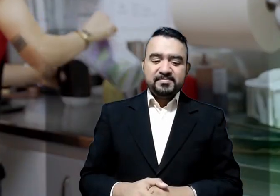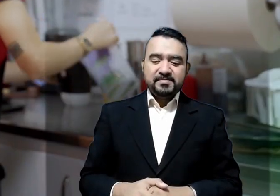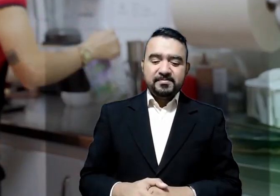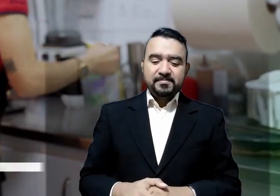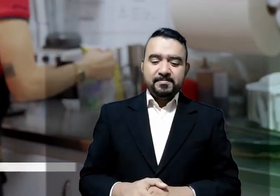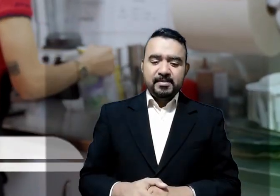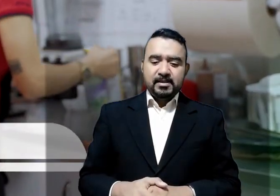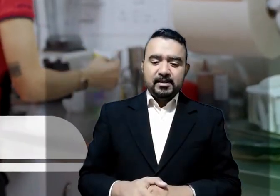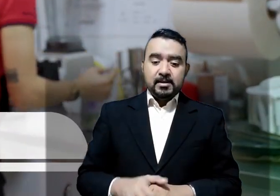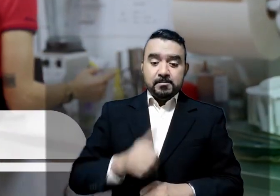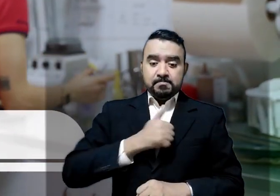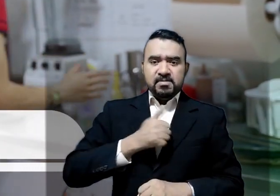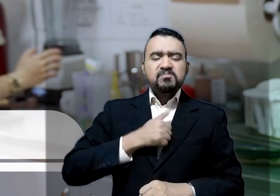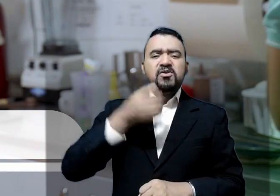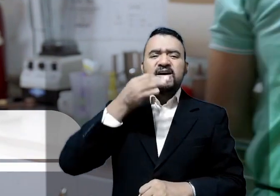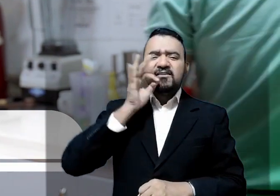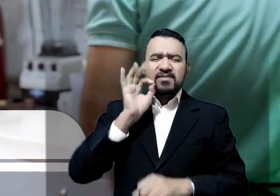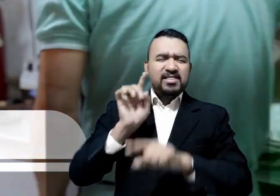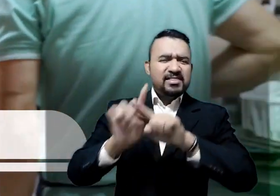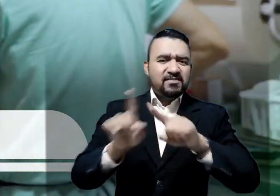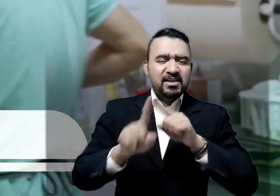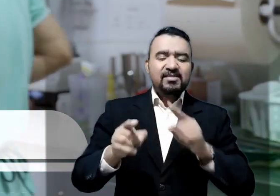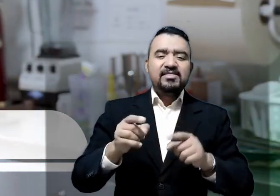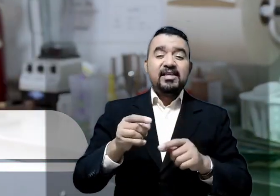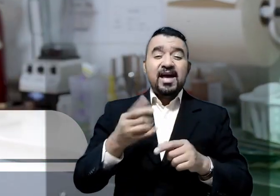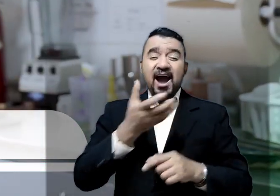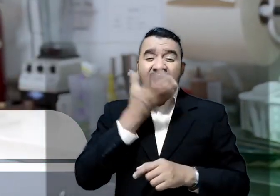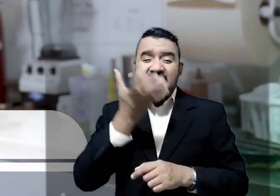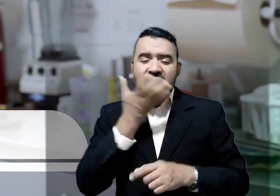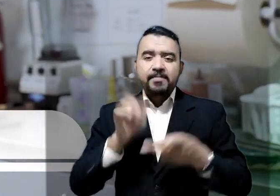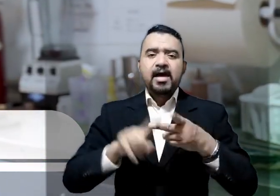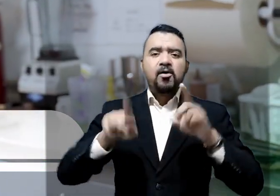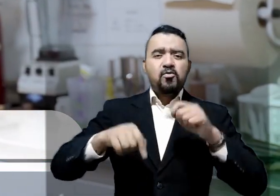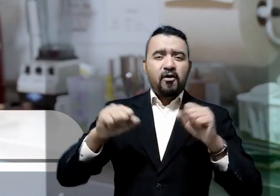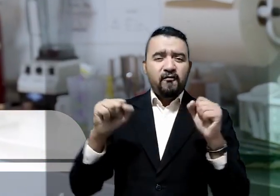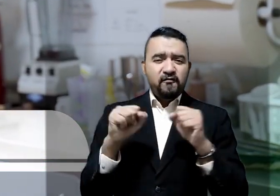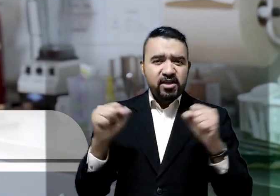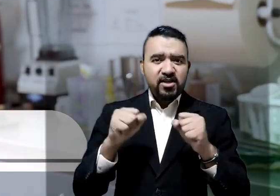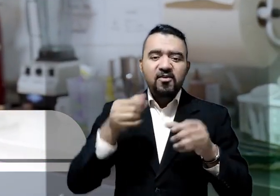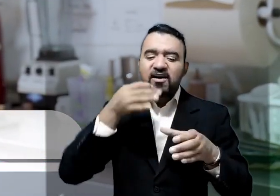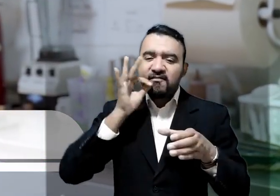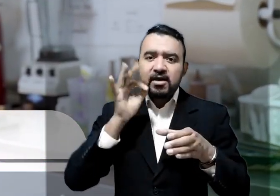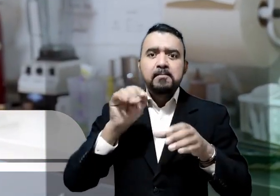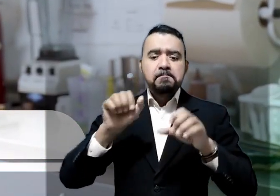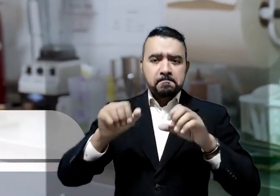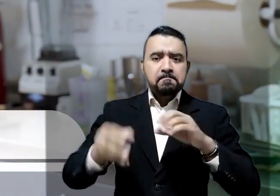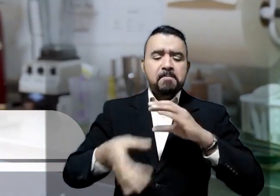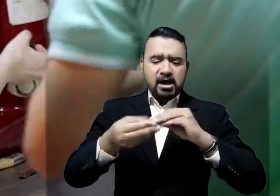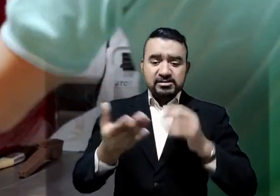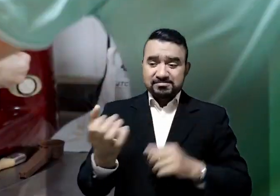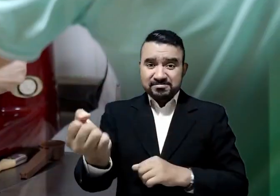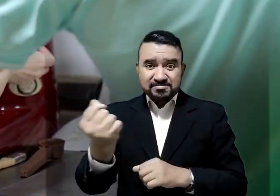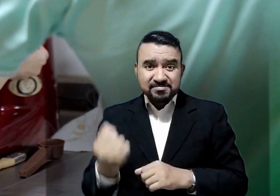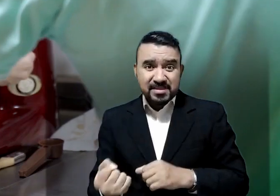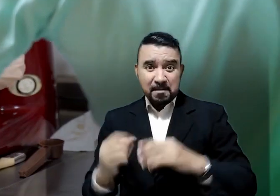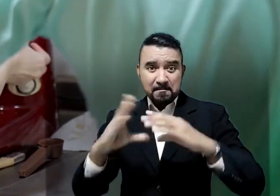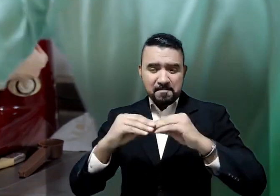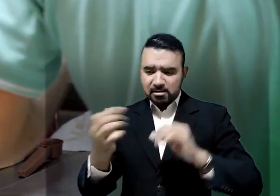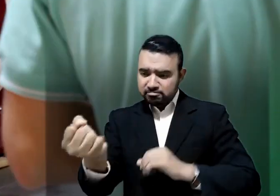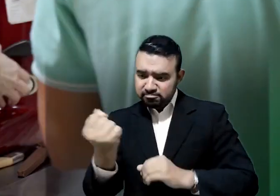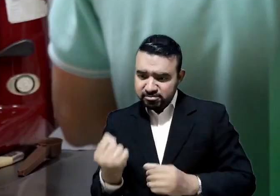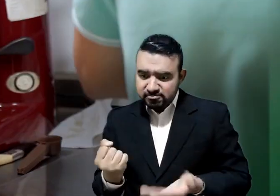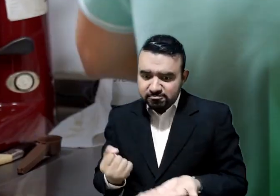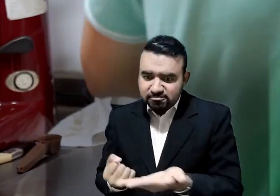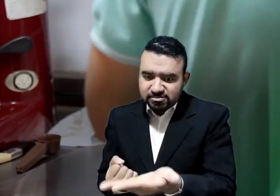Soy barista, hago los cappuccinos calientes y fríos y yo también horneo. Hace cuatro años